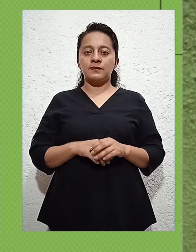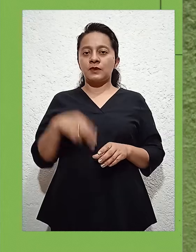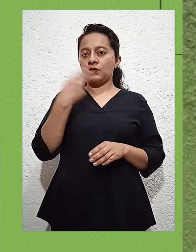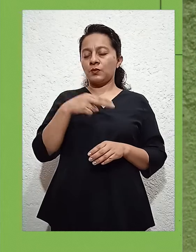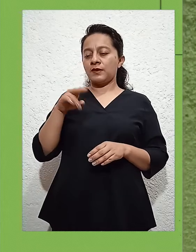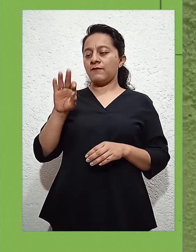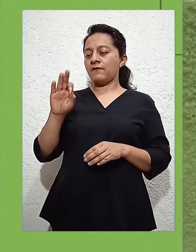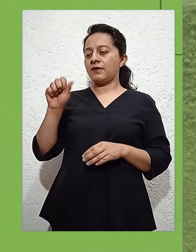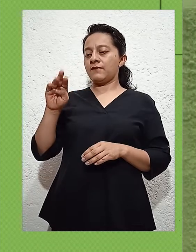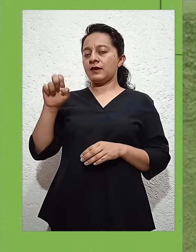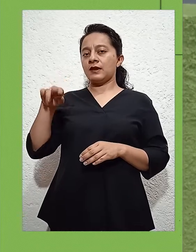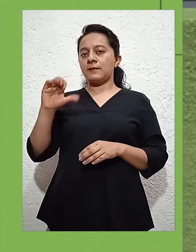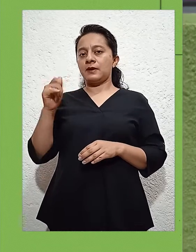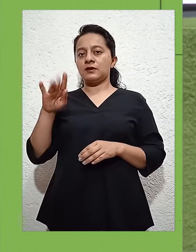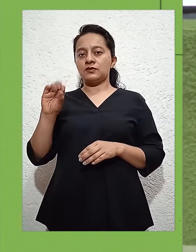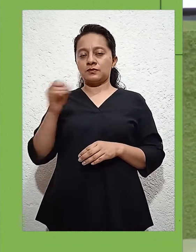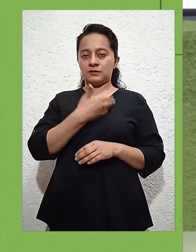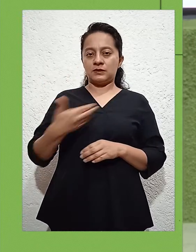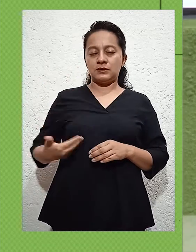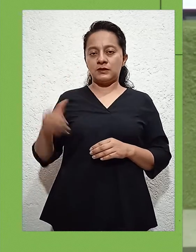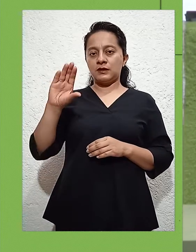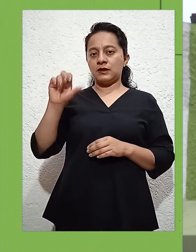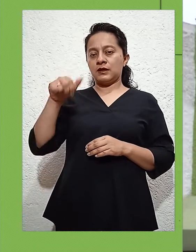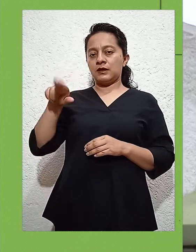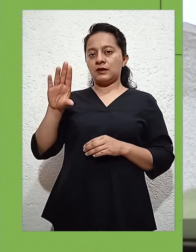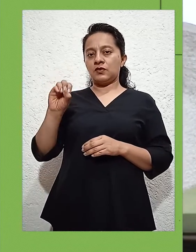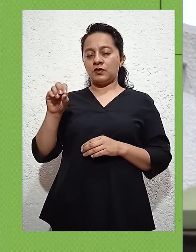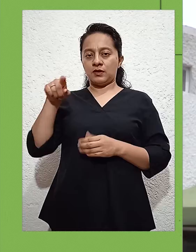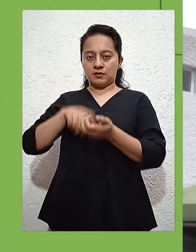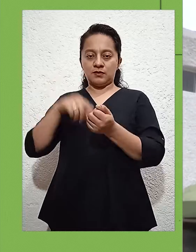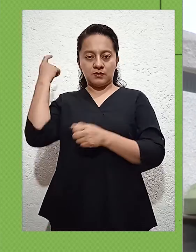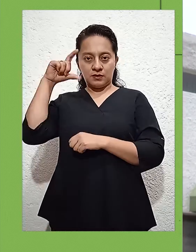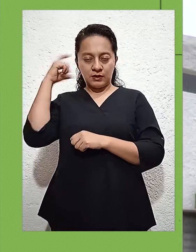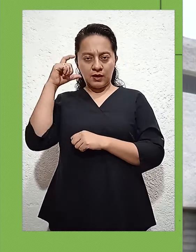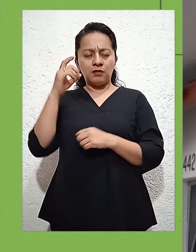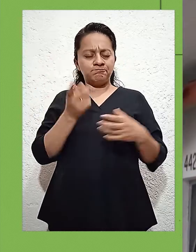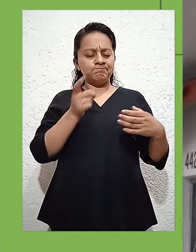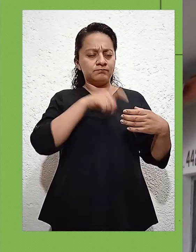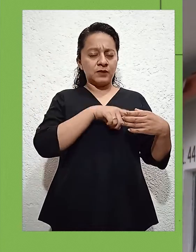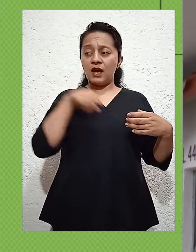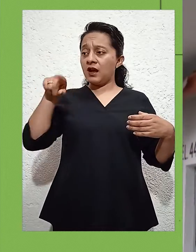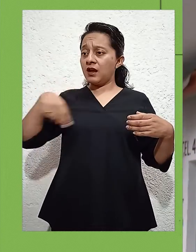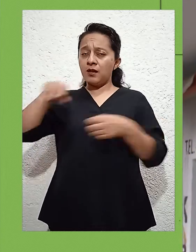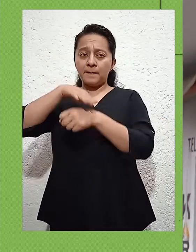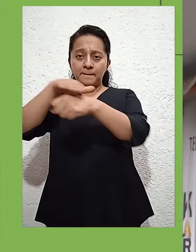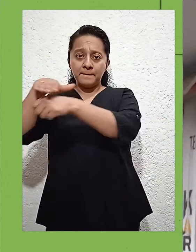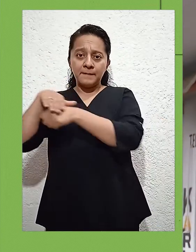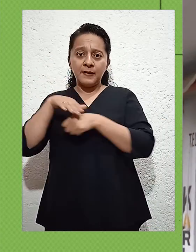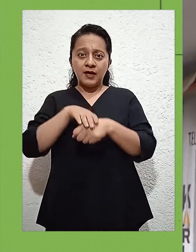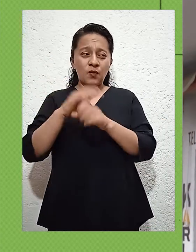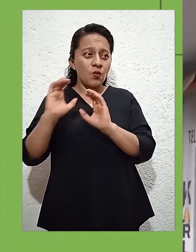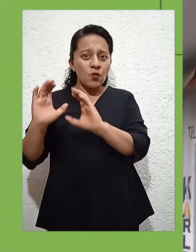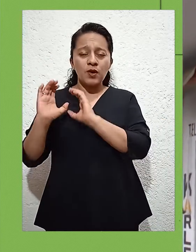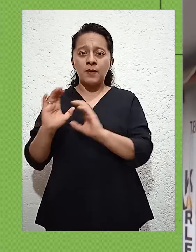Fabián Camacho, presidente de la Cámara Nacional del Comercio y Servicios Turísticos en Querétaro, Canaco, se sumó al llamado de alerta ante